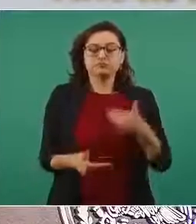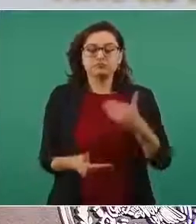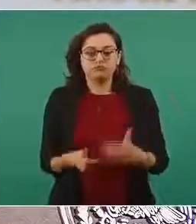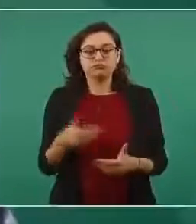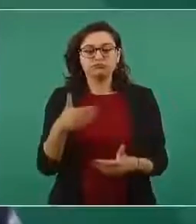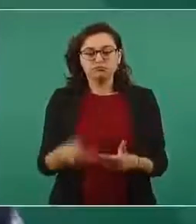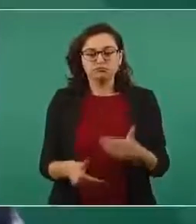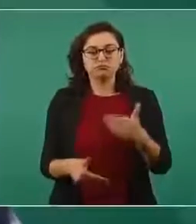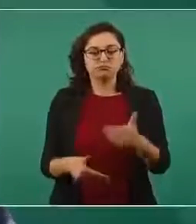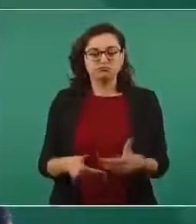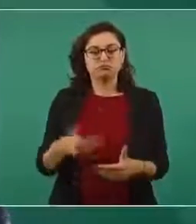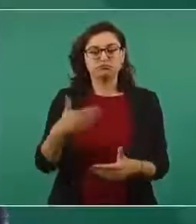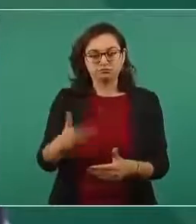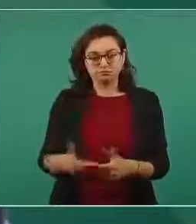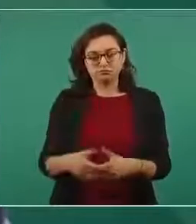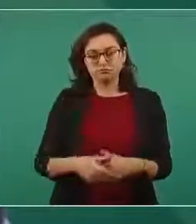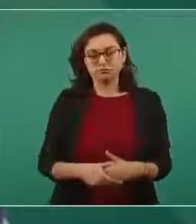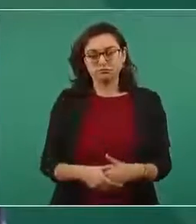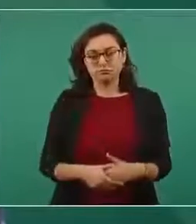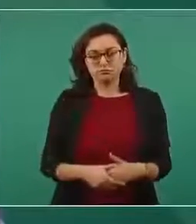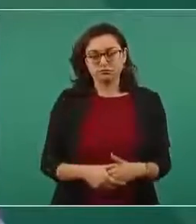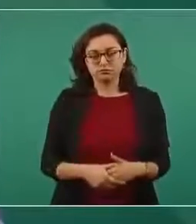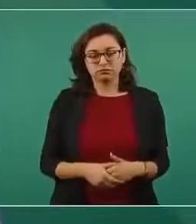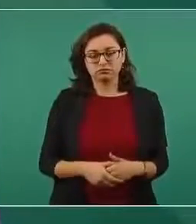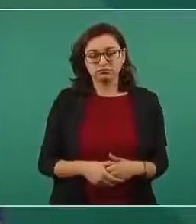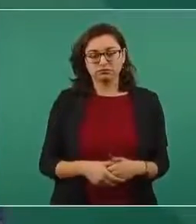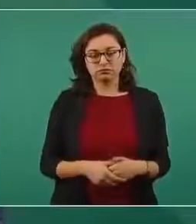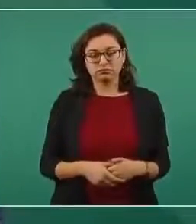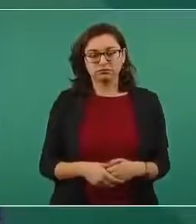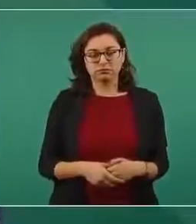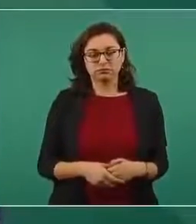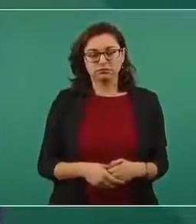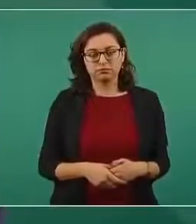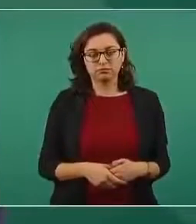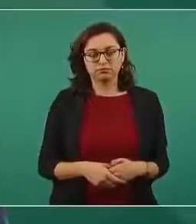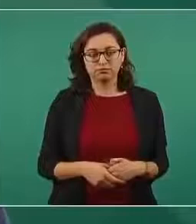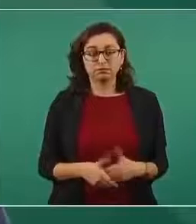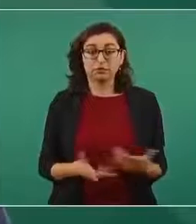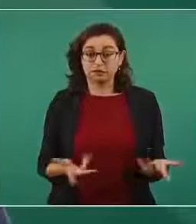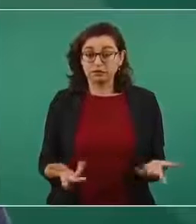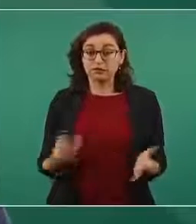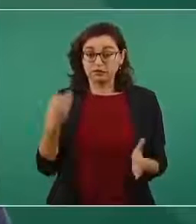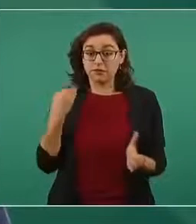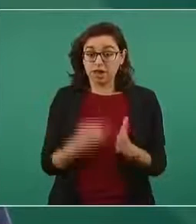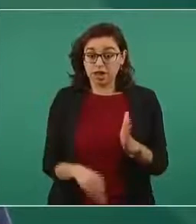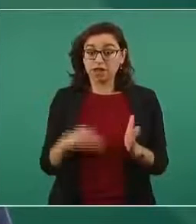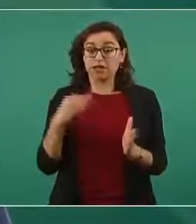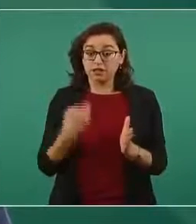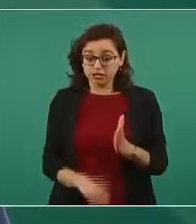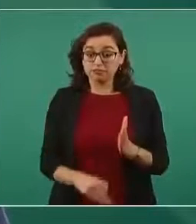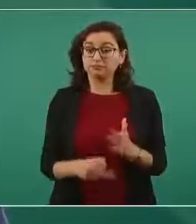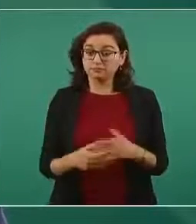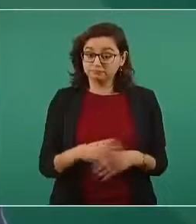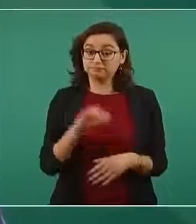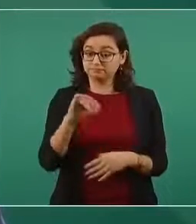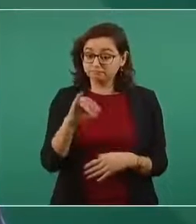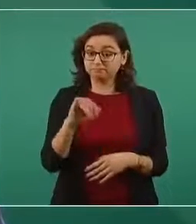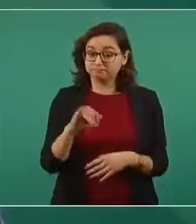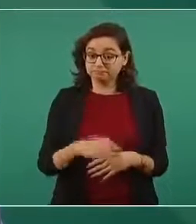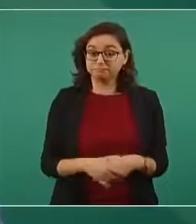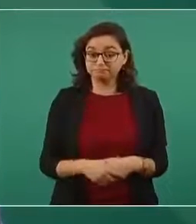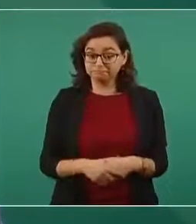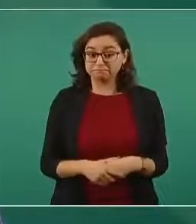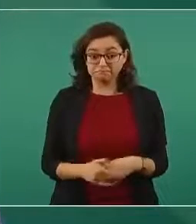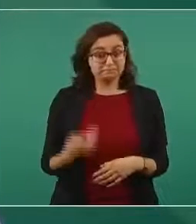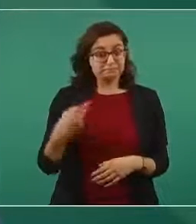y si este nos falta pero